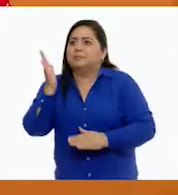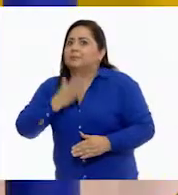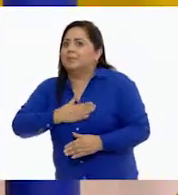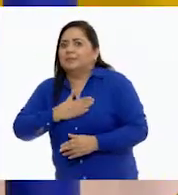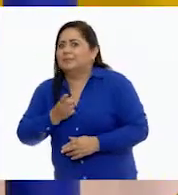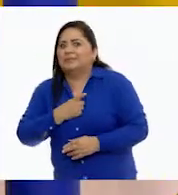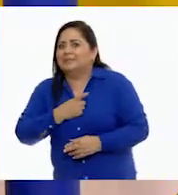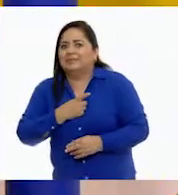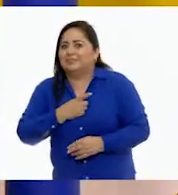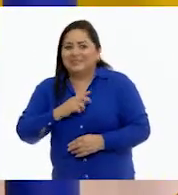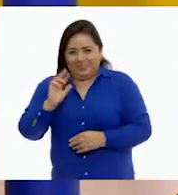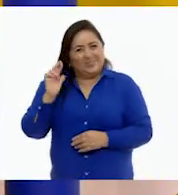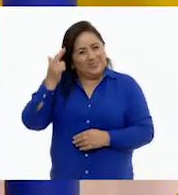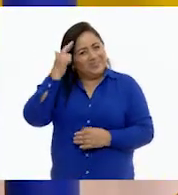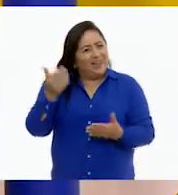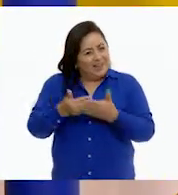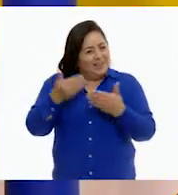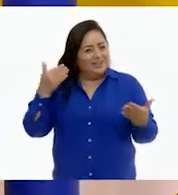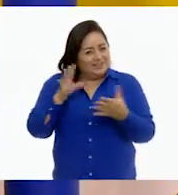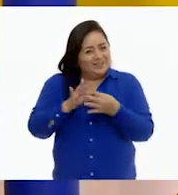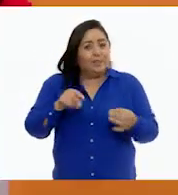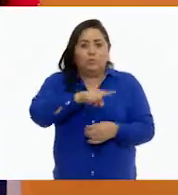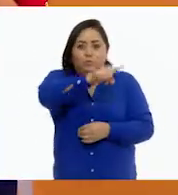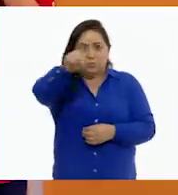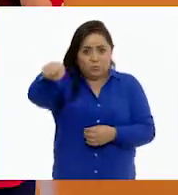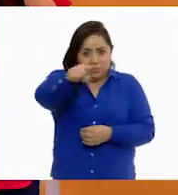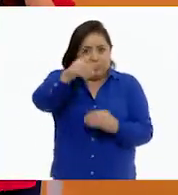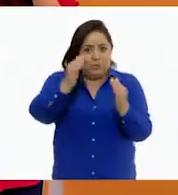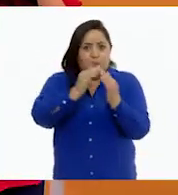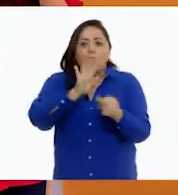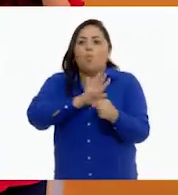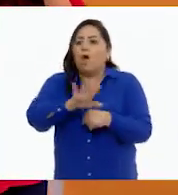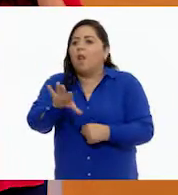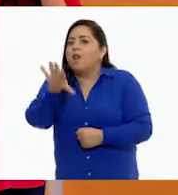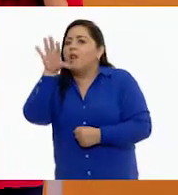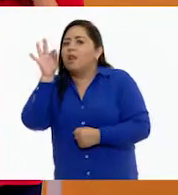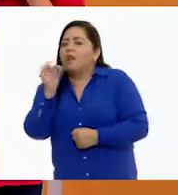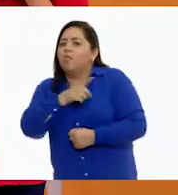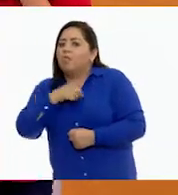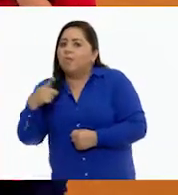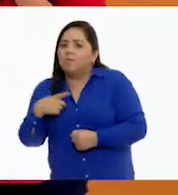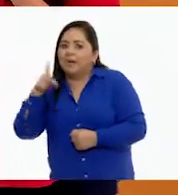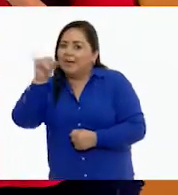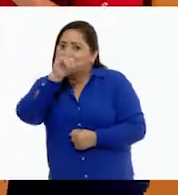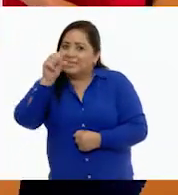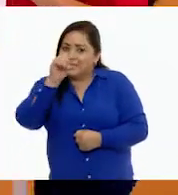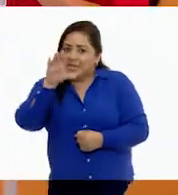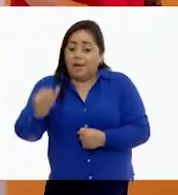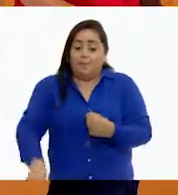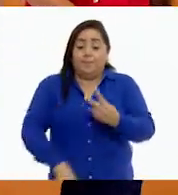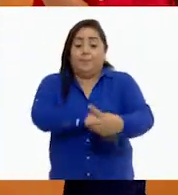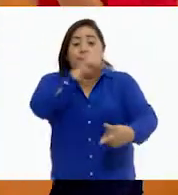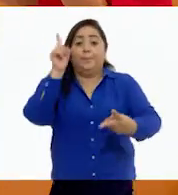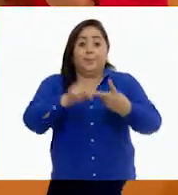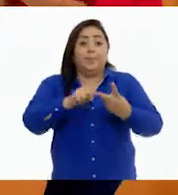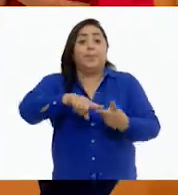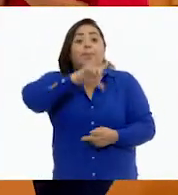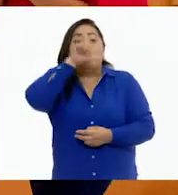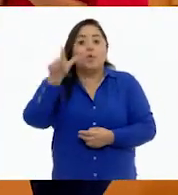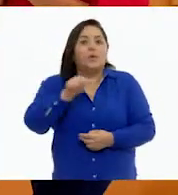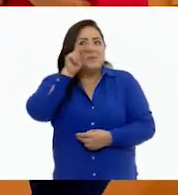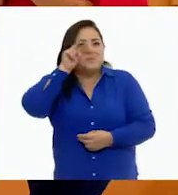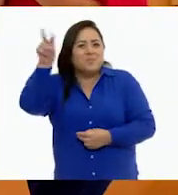sola, pero finalmente, pues, ustedes en casa nos van a ayudar a qué elección debía de tener Jessica. Y después